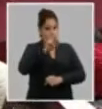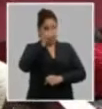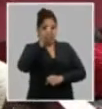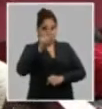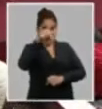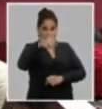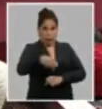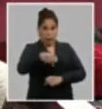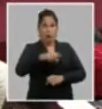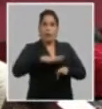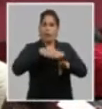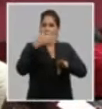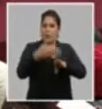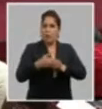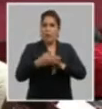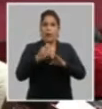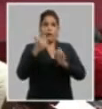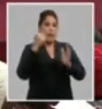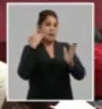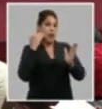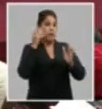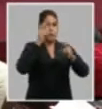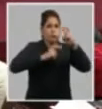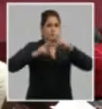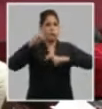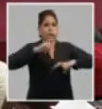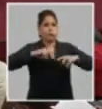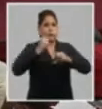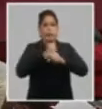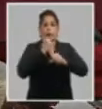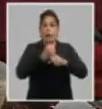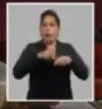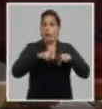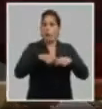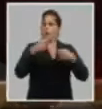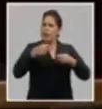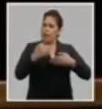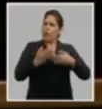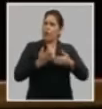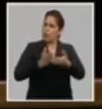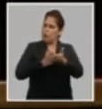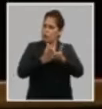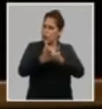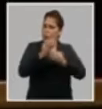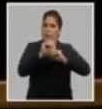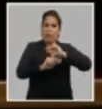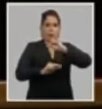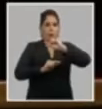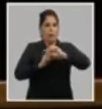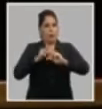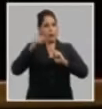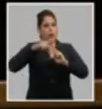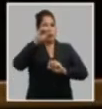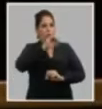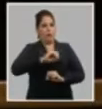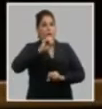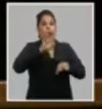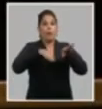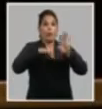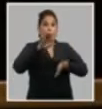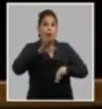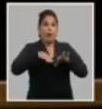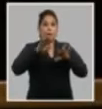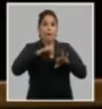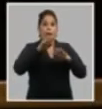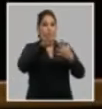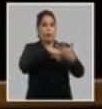año luego de más de una década de estudio y trabajo deberá proseguir su implementación en correspondencia con